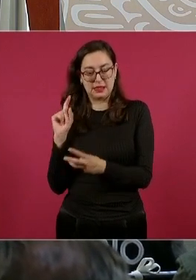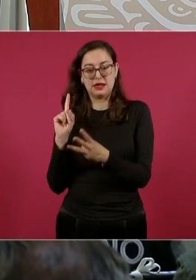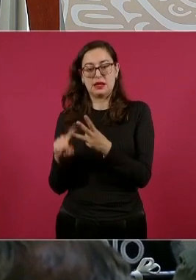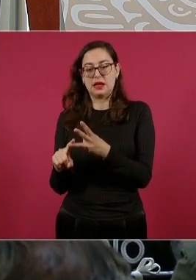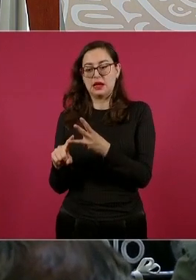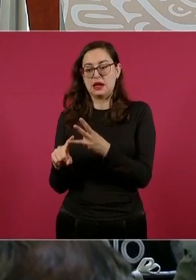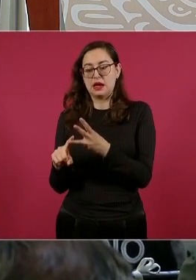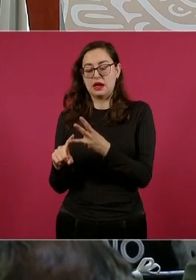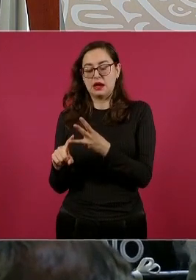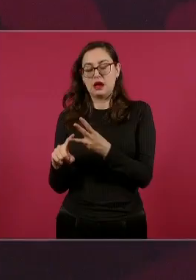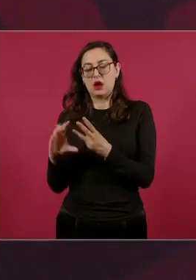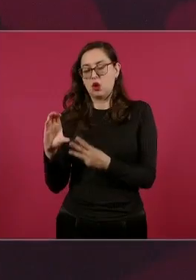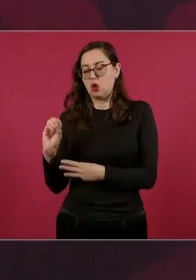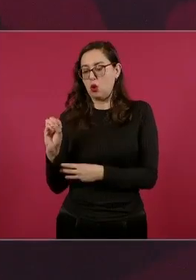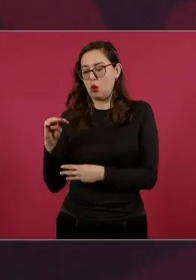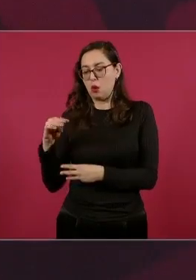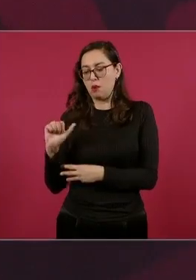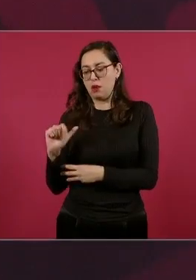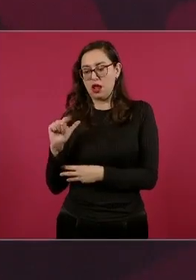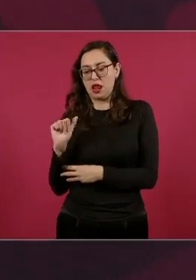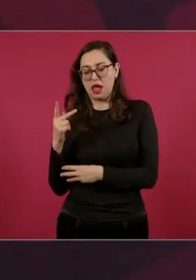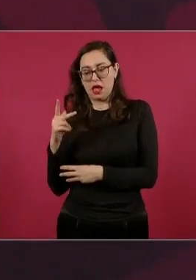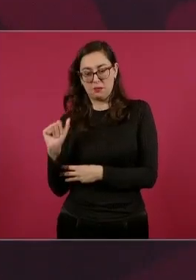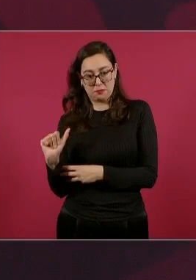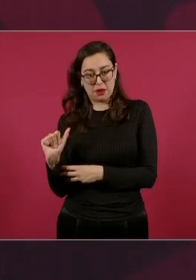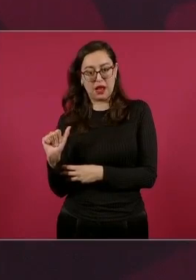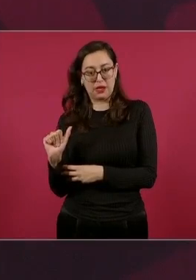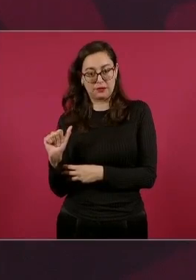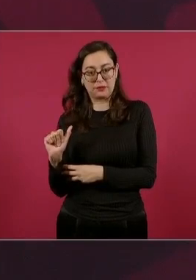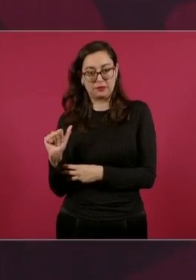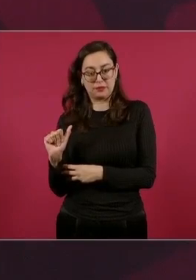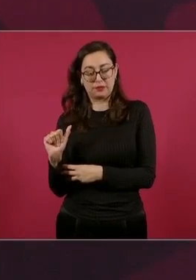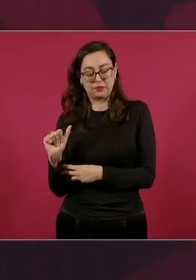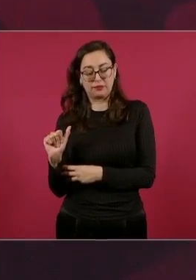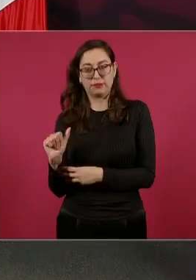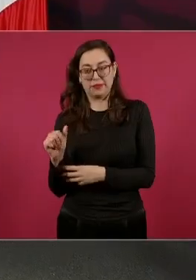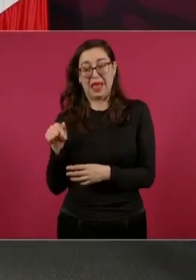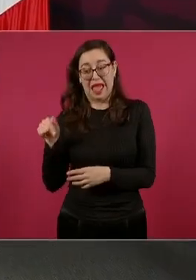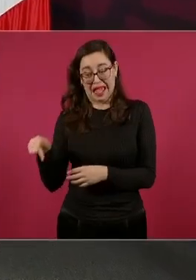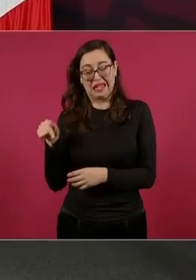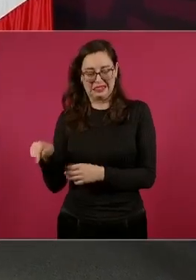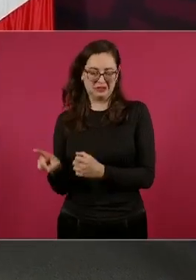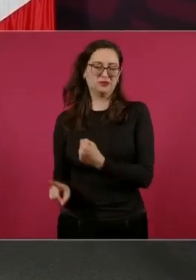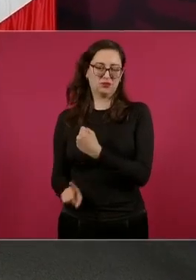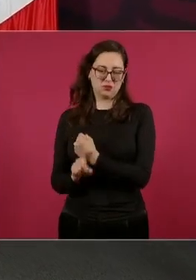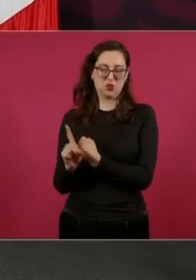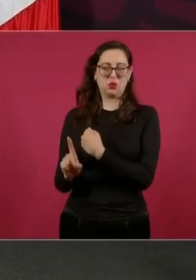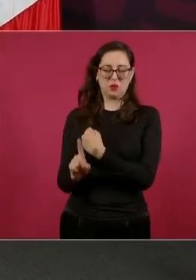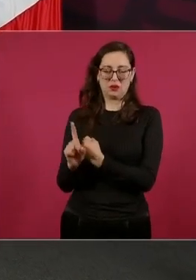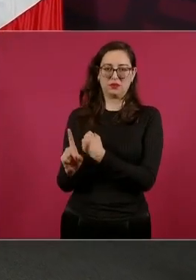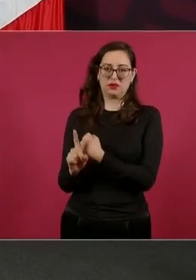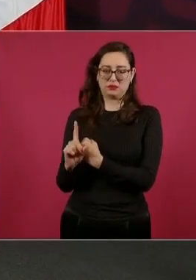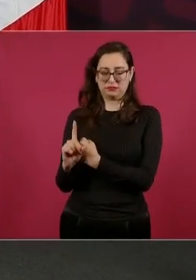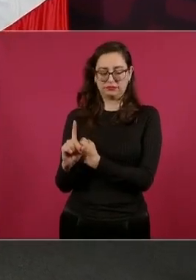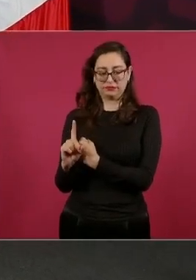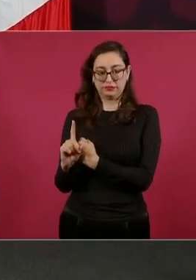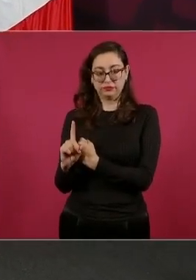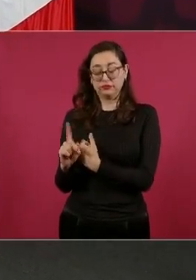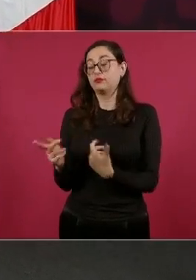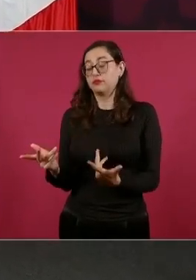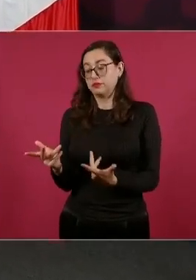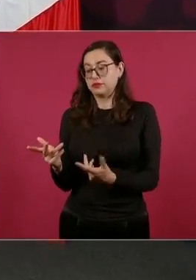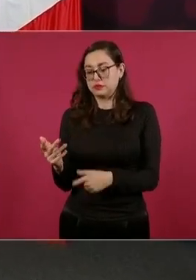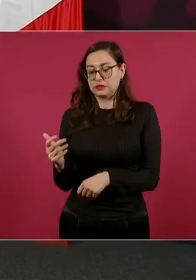Frontera Comalapa. Y aprovecho para enviarles un saludo y un